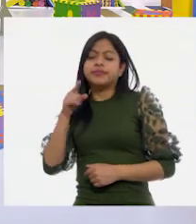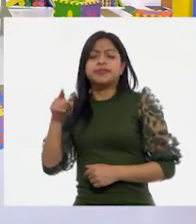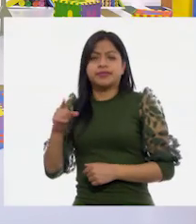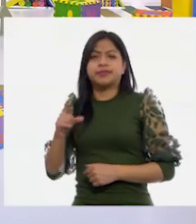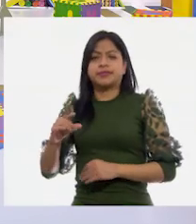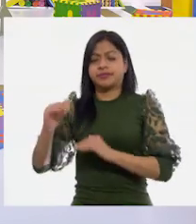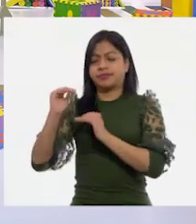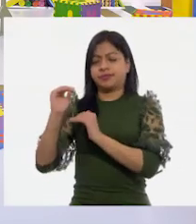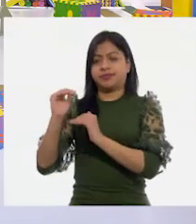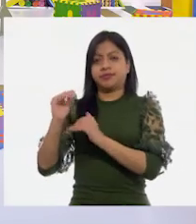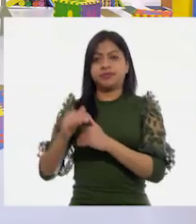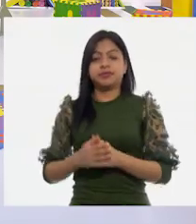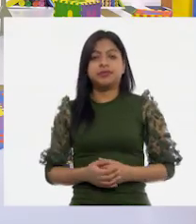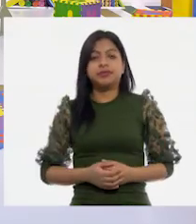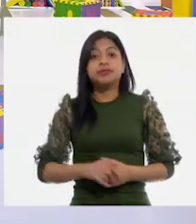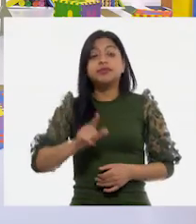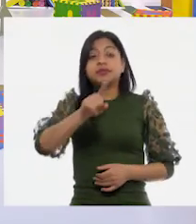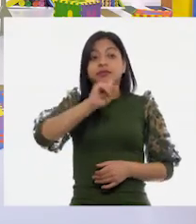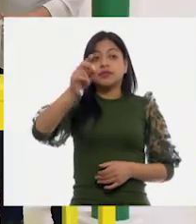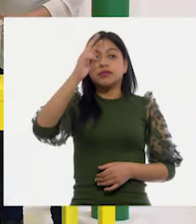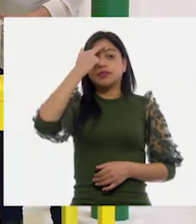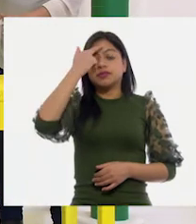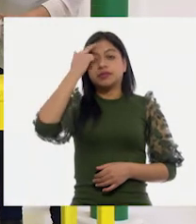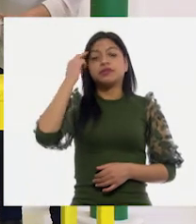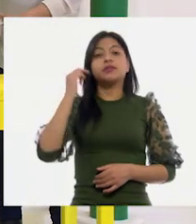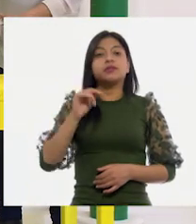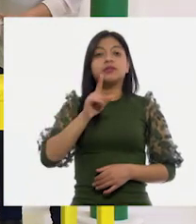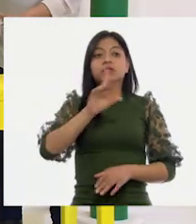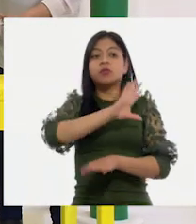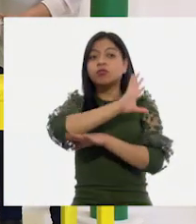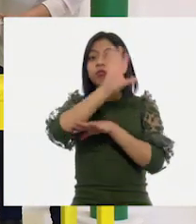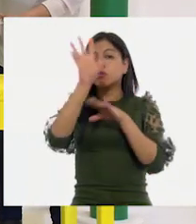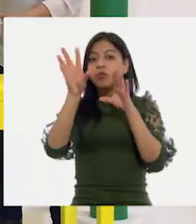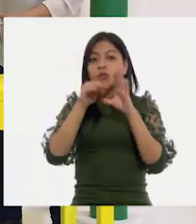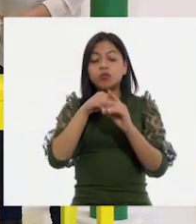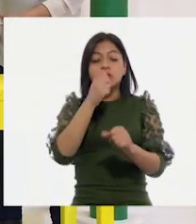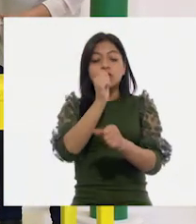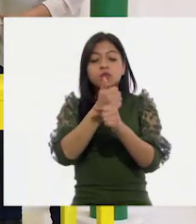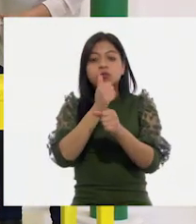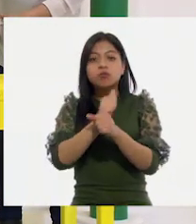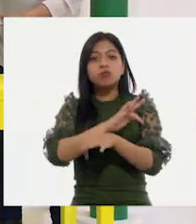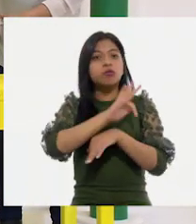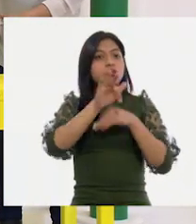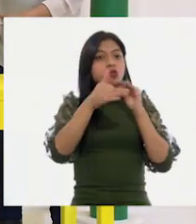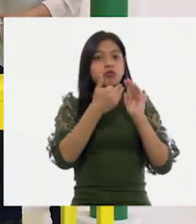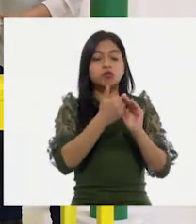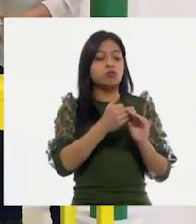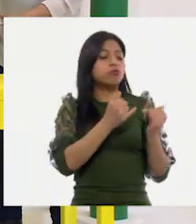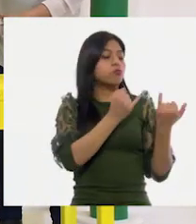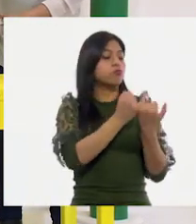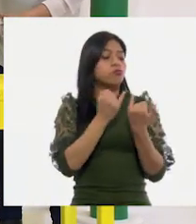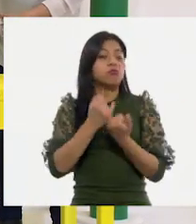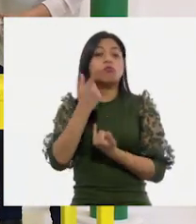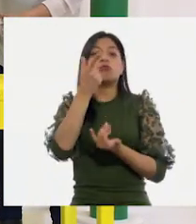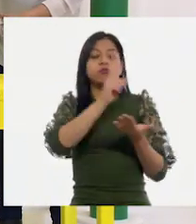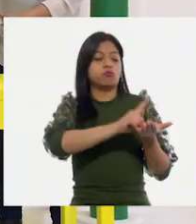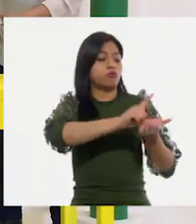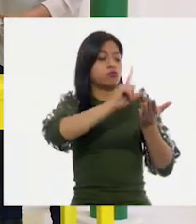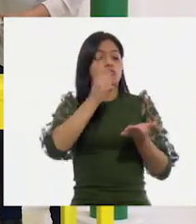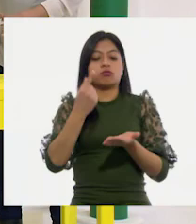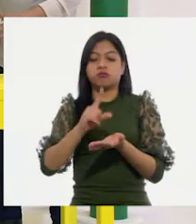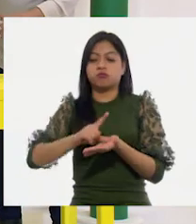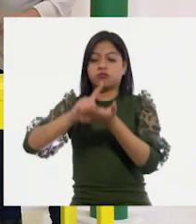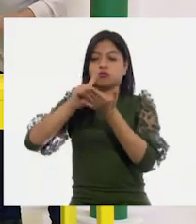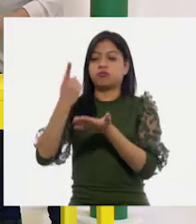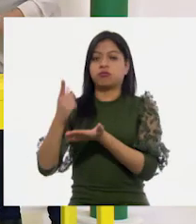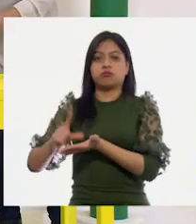Y recordemos, niñas y niñas, que quedamos que todas las botellas tienen la misma capacidad de un litro. Ya lo